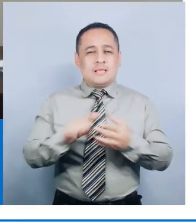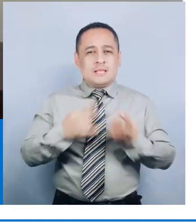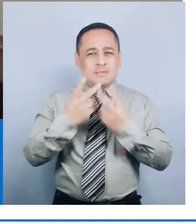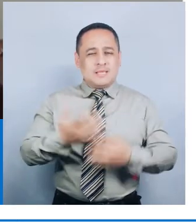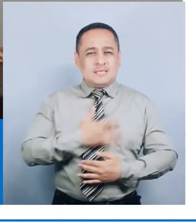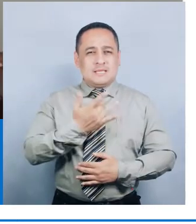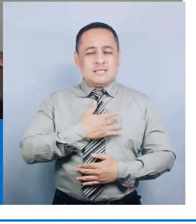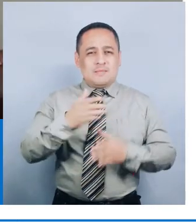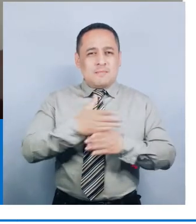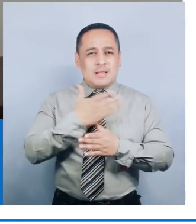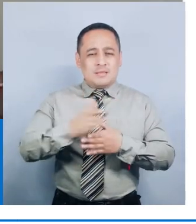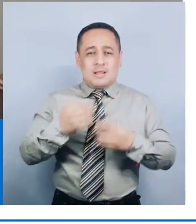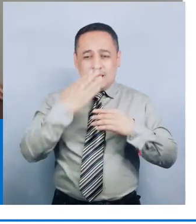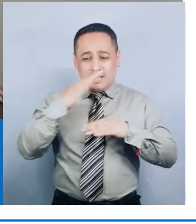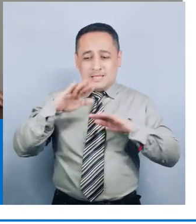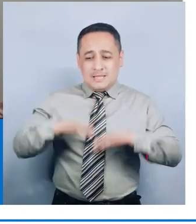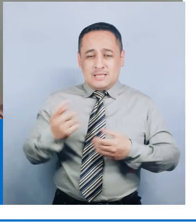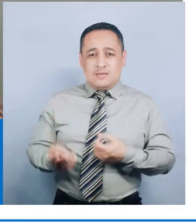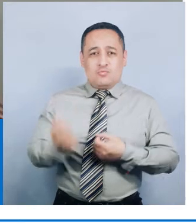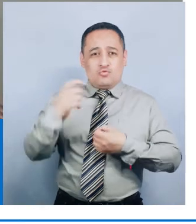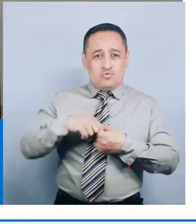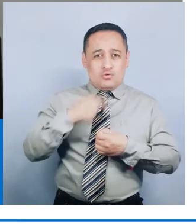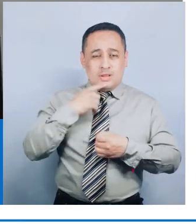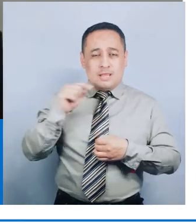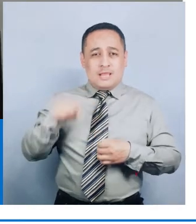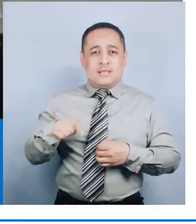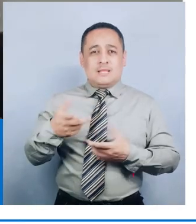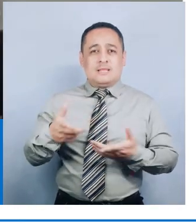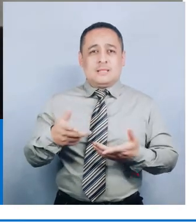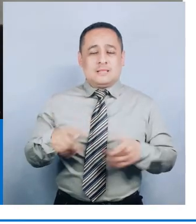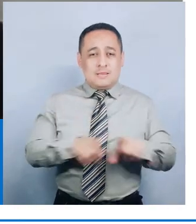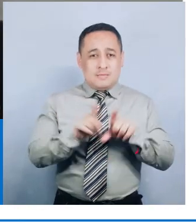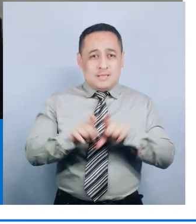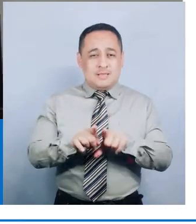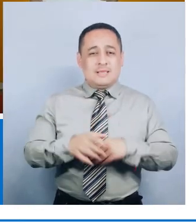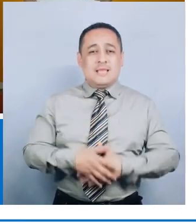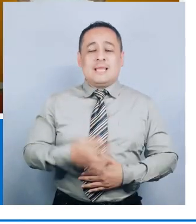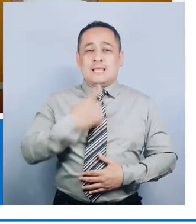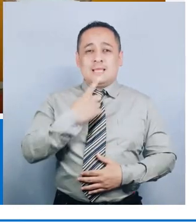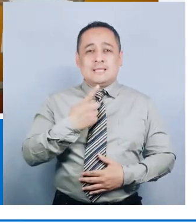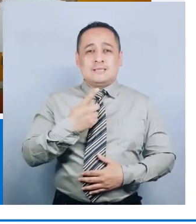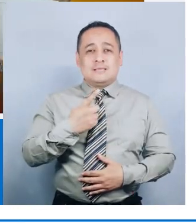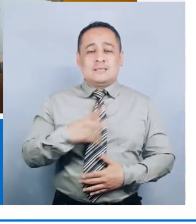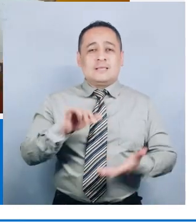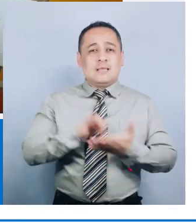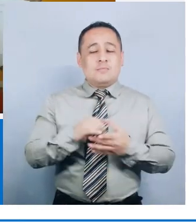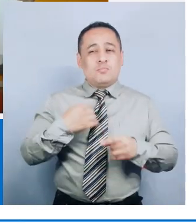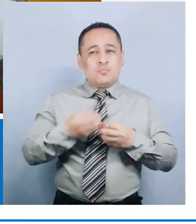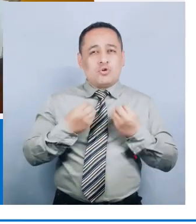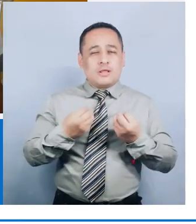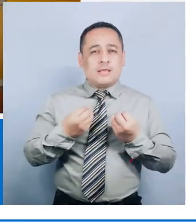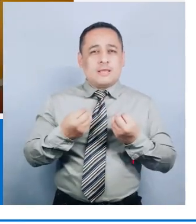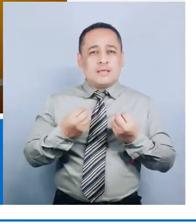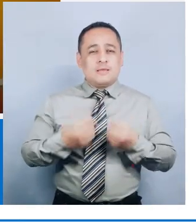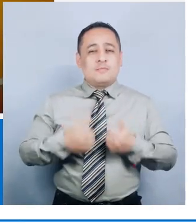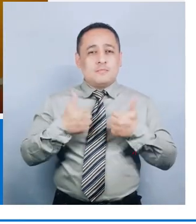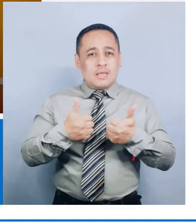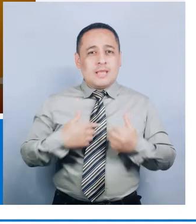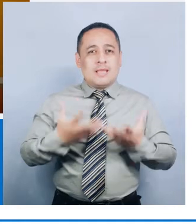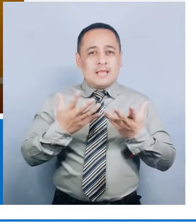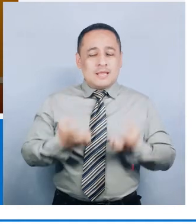Lo que le motivó participar a mi niña, Jael y Charanel Saitanya Reina, es porque,